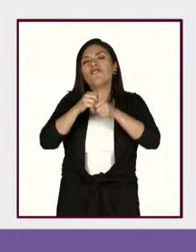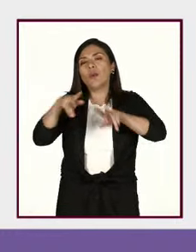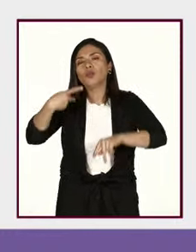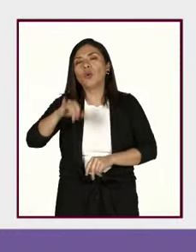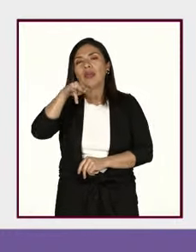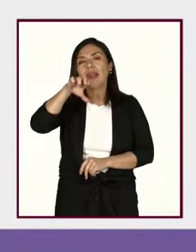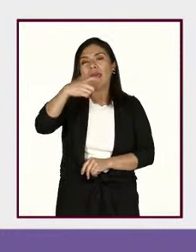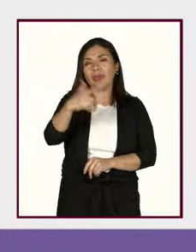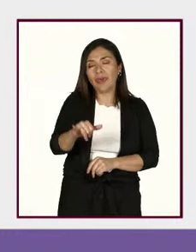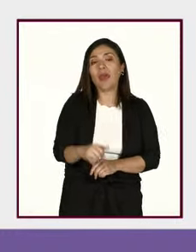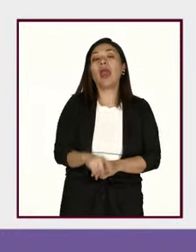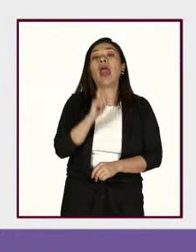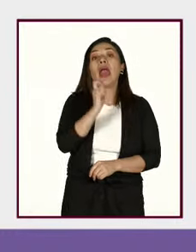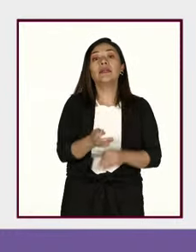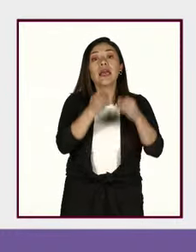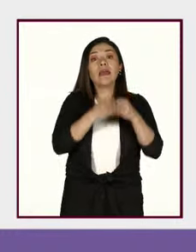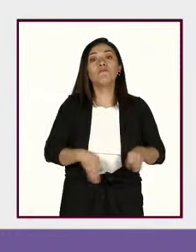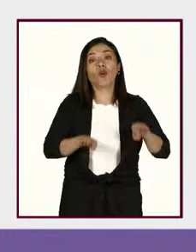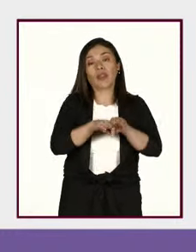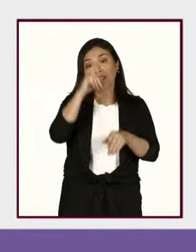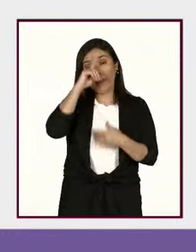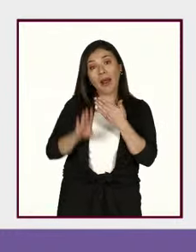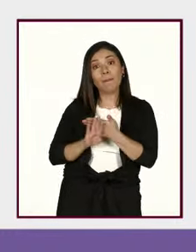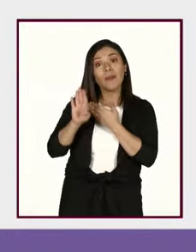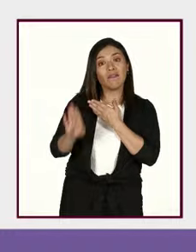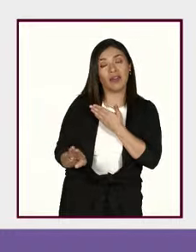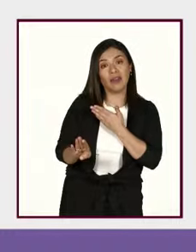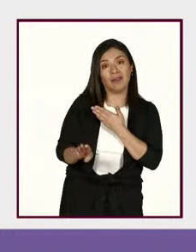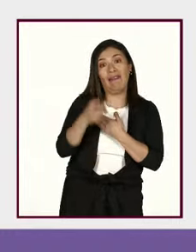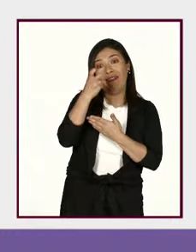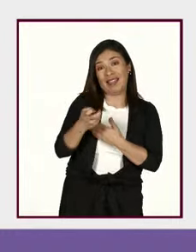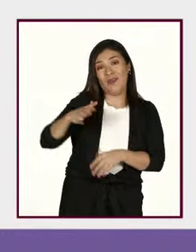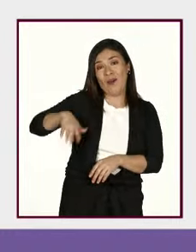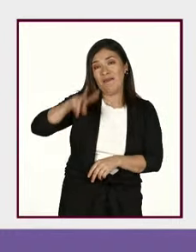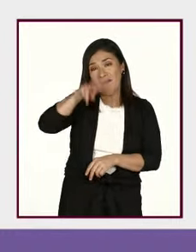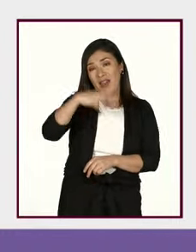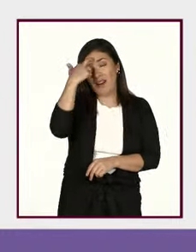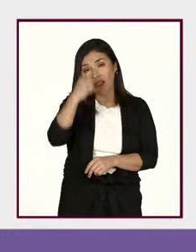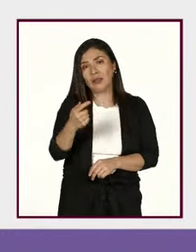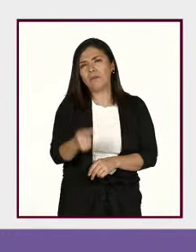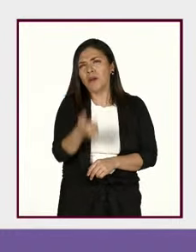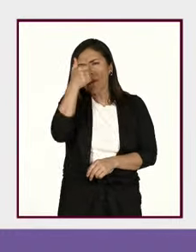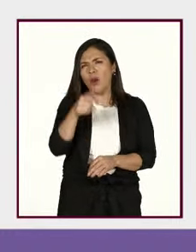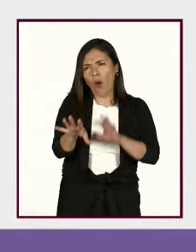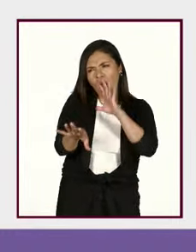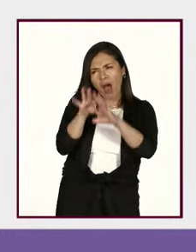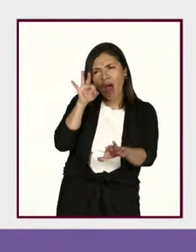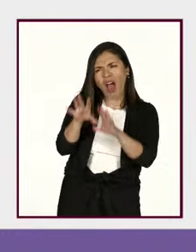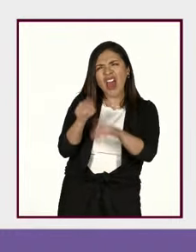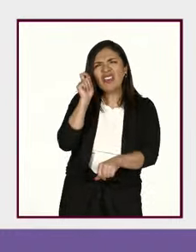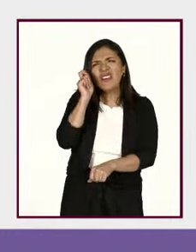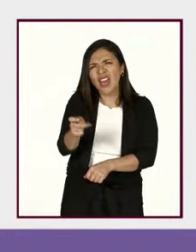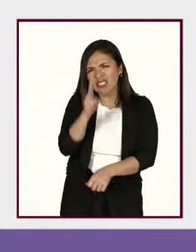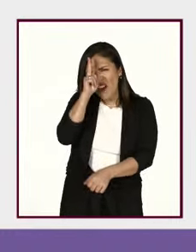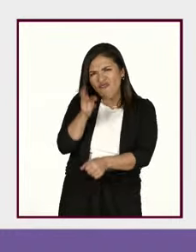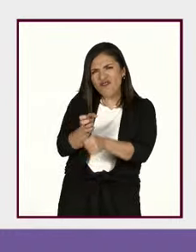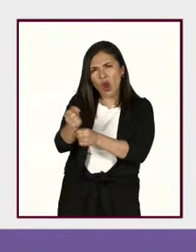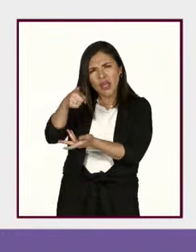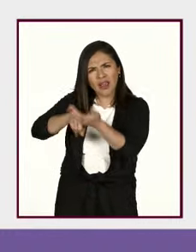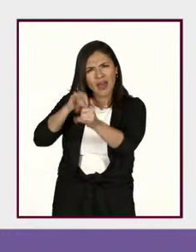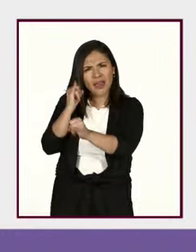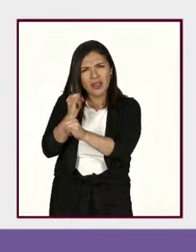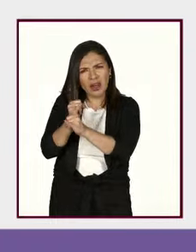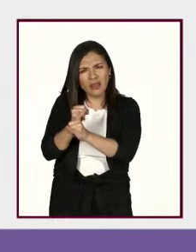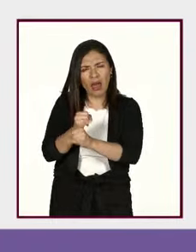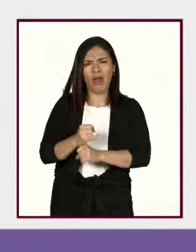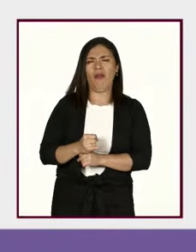La importancia de prevenir que en este sentido es como mencionábamos primero identificar que es violencia digital. ¿Cuáles son las acciones